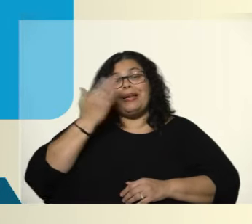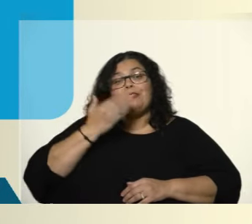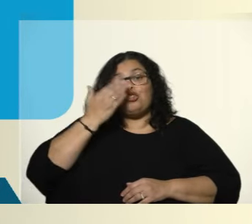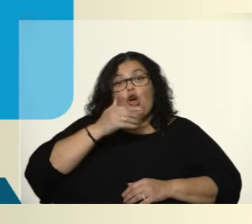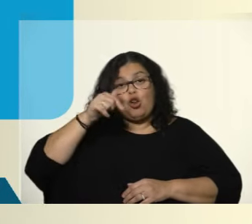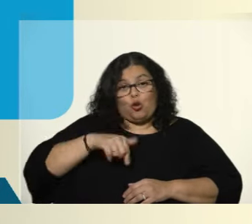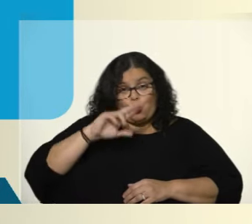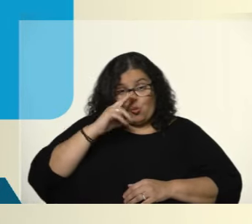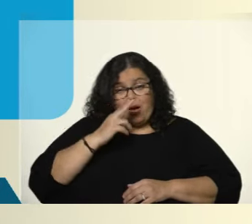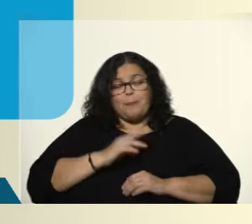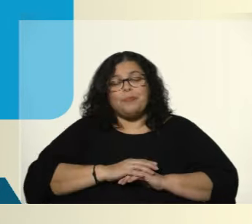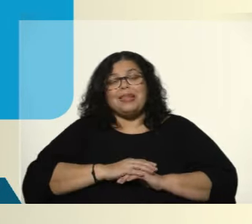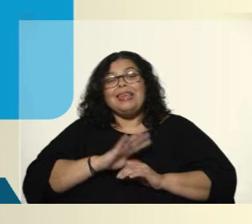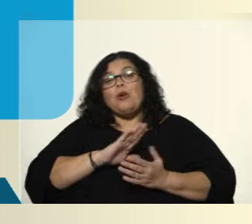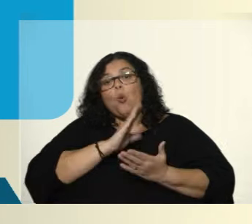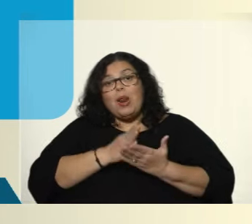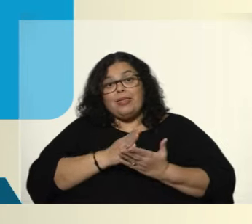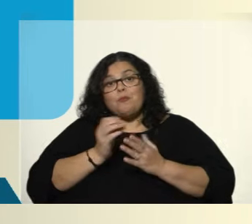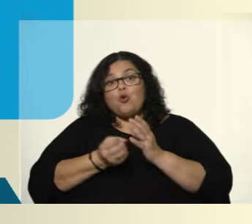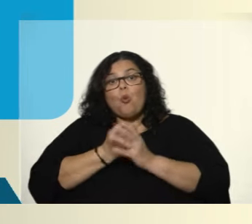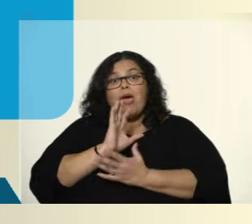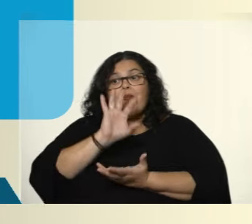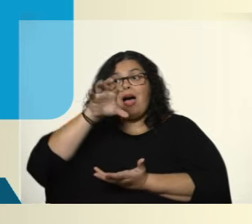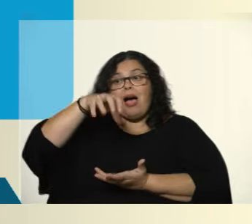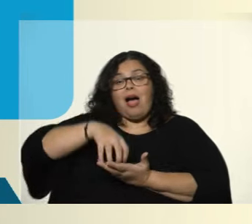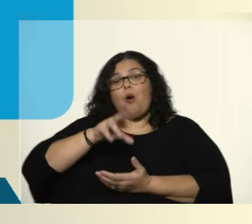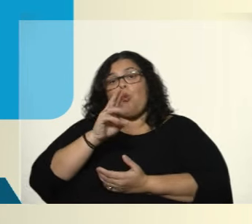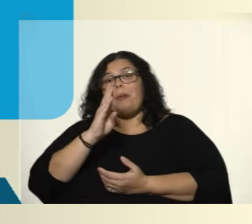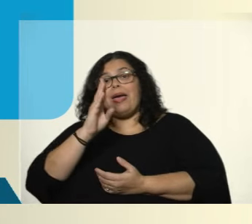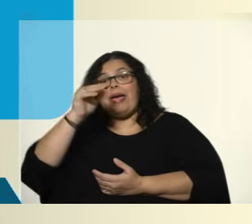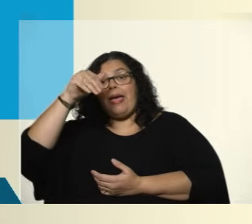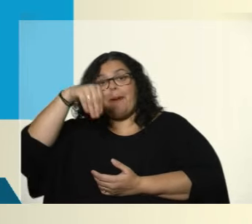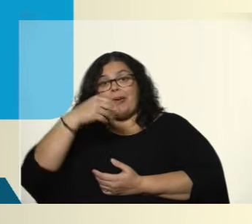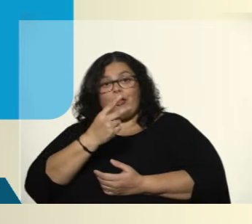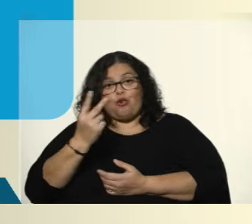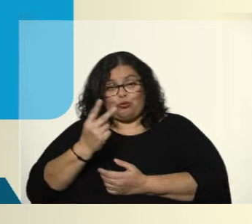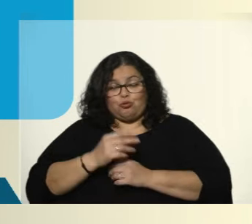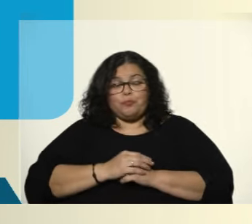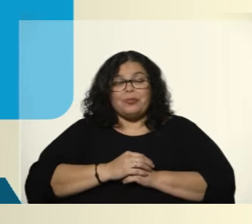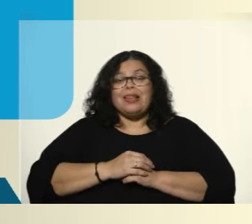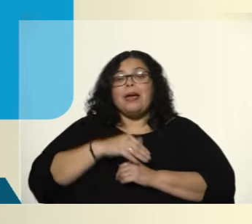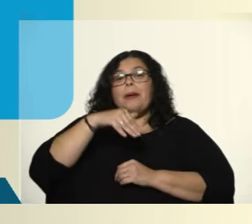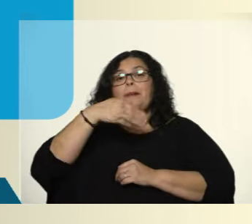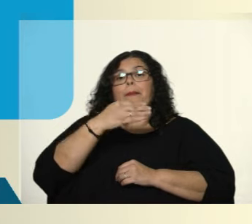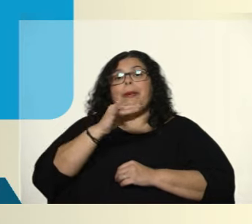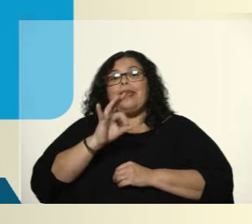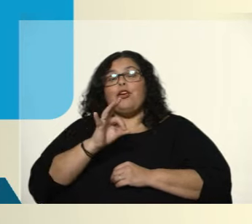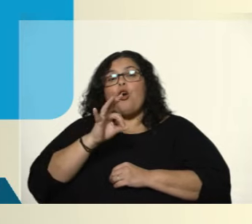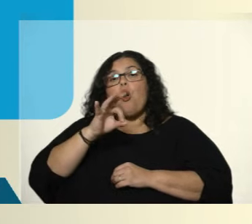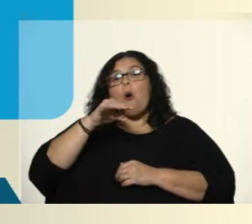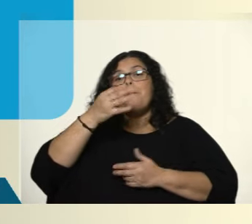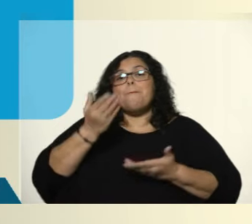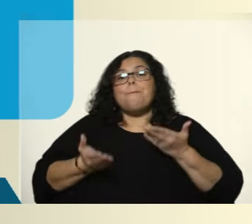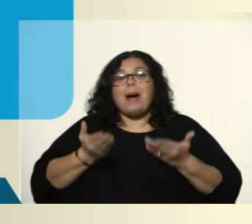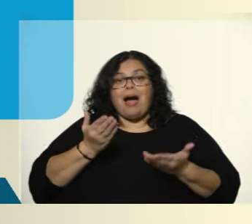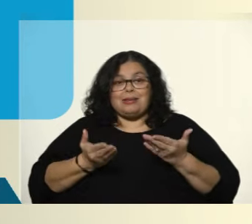Y el último punto es la nueva planta de UPM2. Acá el impacto se dio en otra fuente de energía. La biomasa, más residuos forestales,